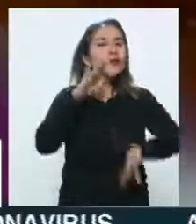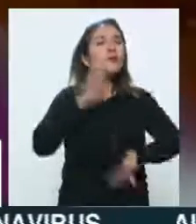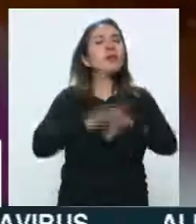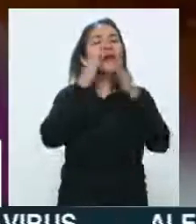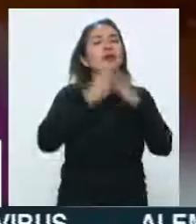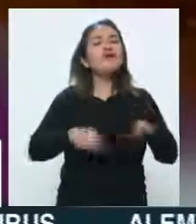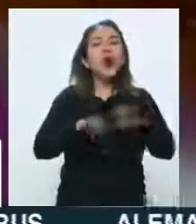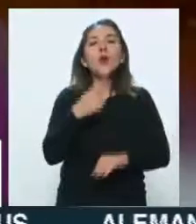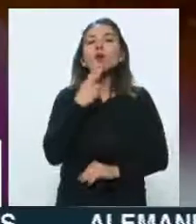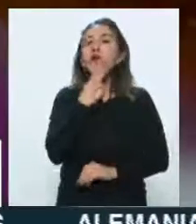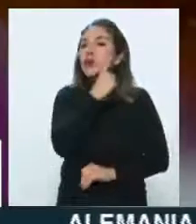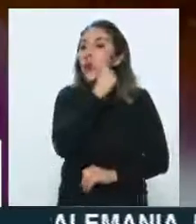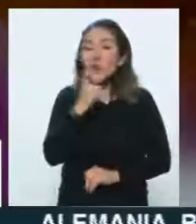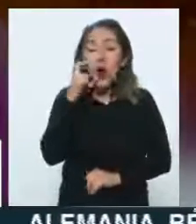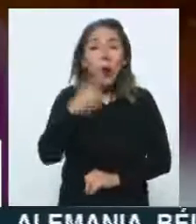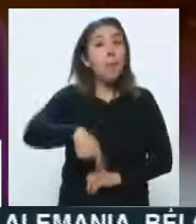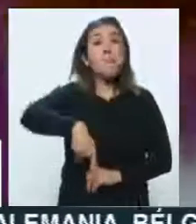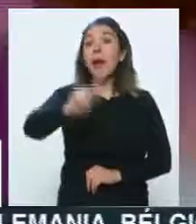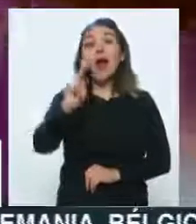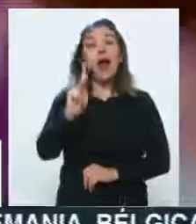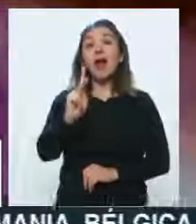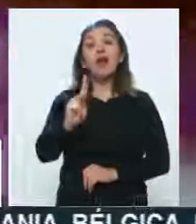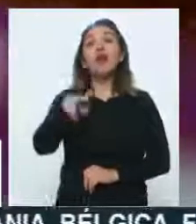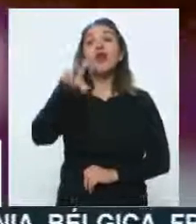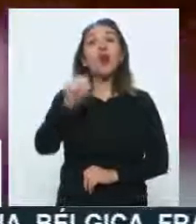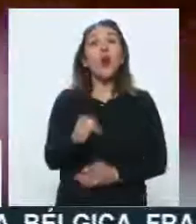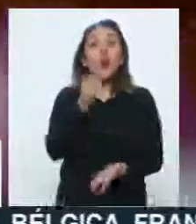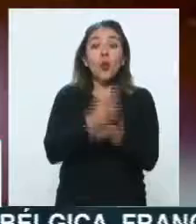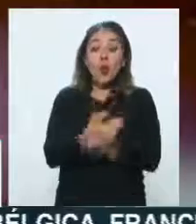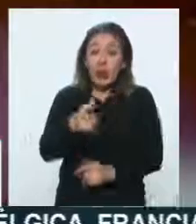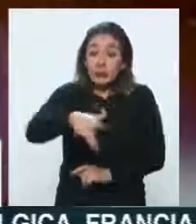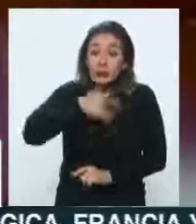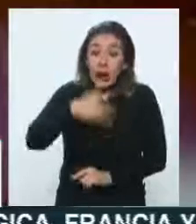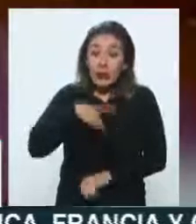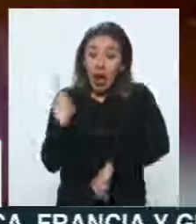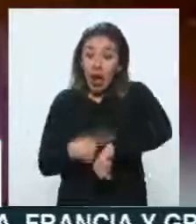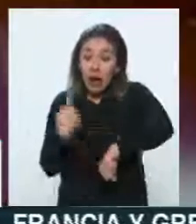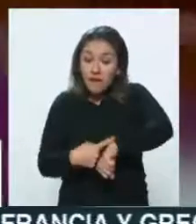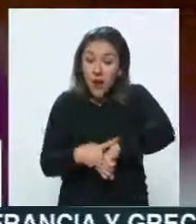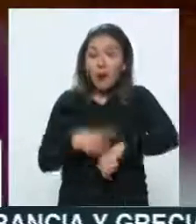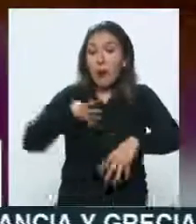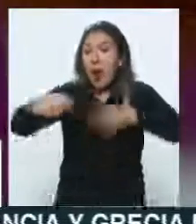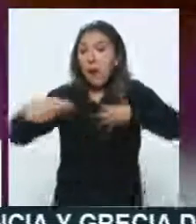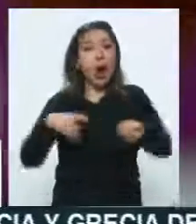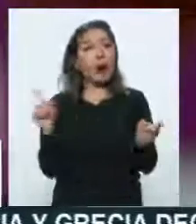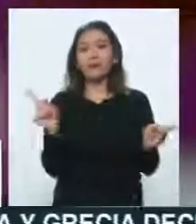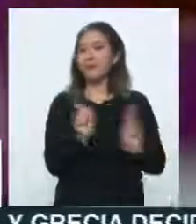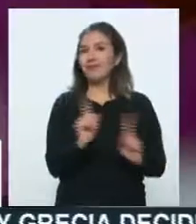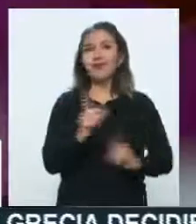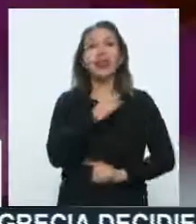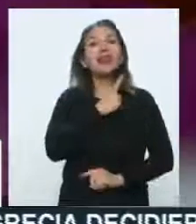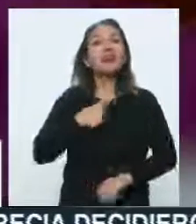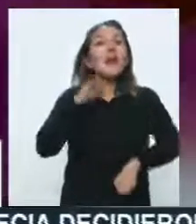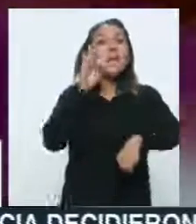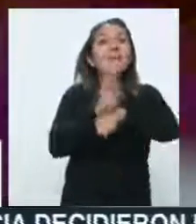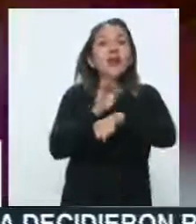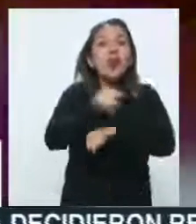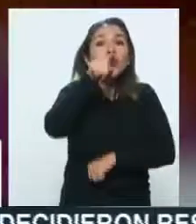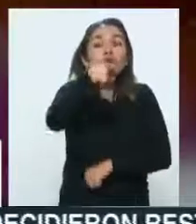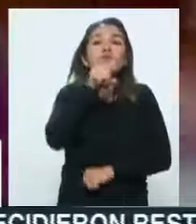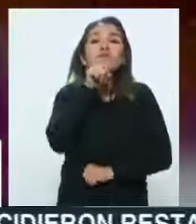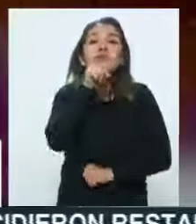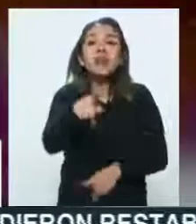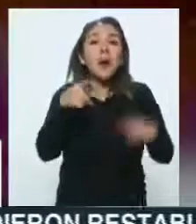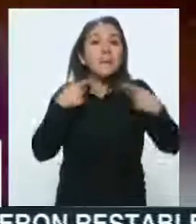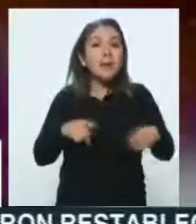cubrebocas, pero no nada más por si están enfermos para que no contaminen a otras personas, no, para protegerse ellos mismos